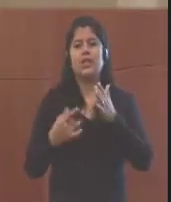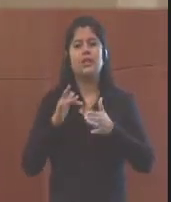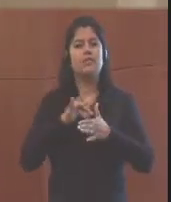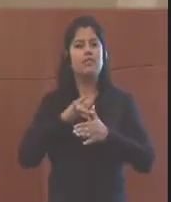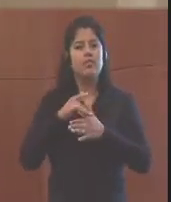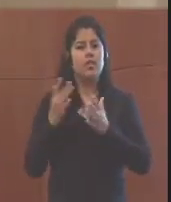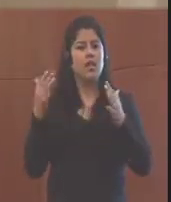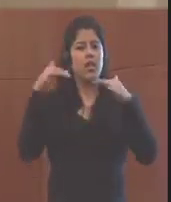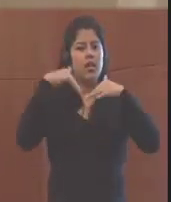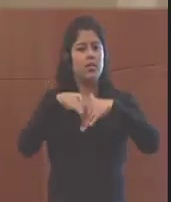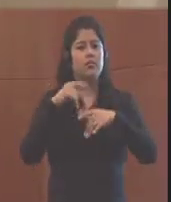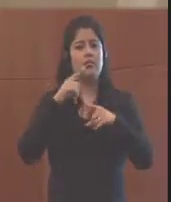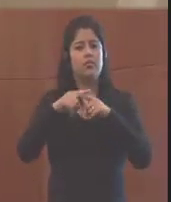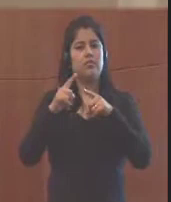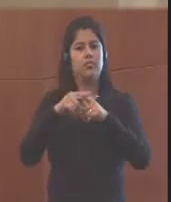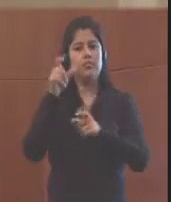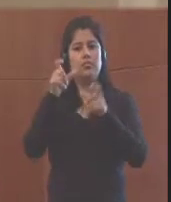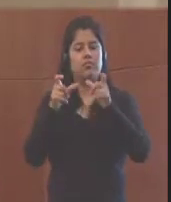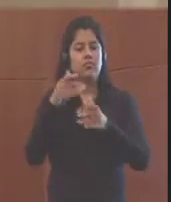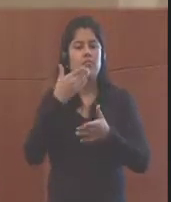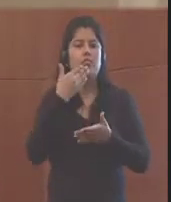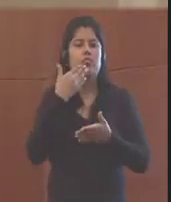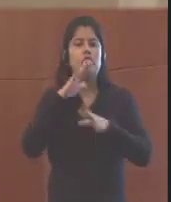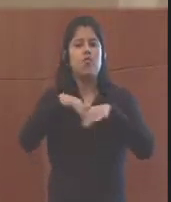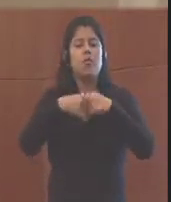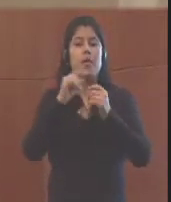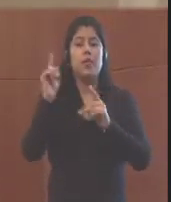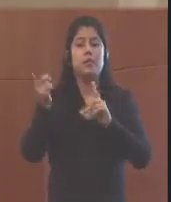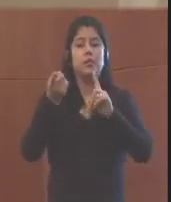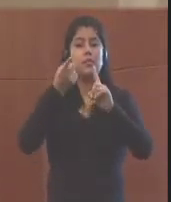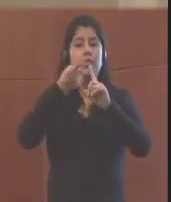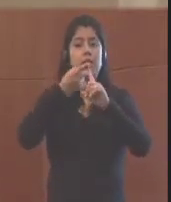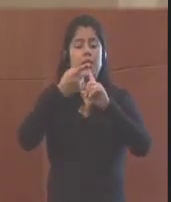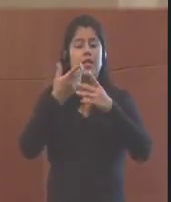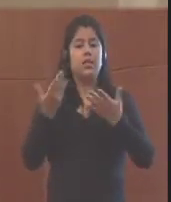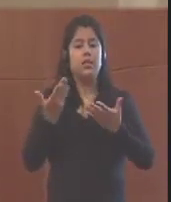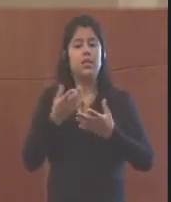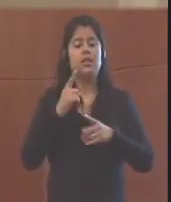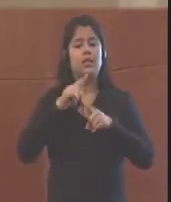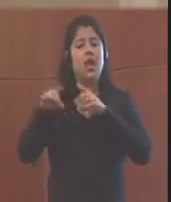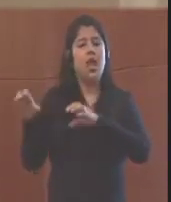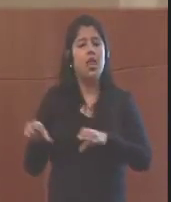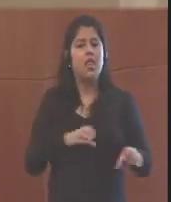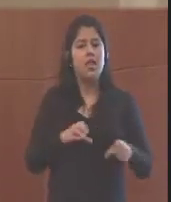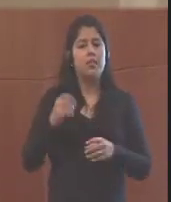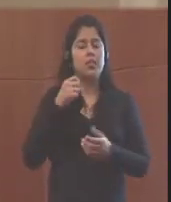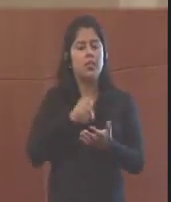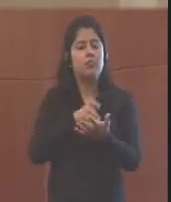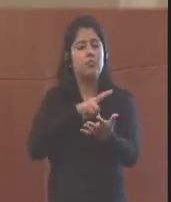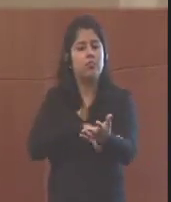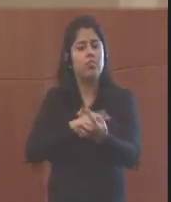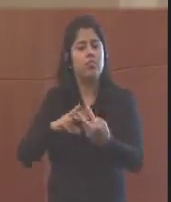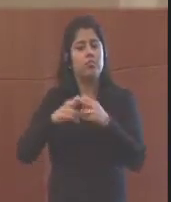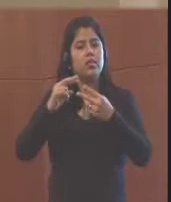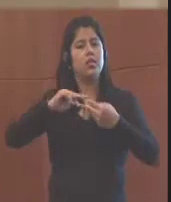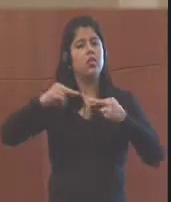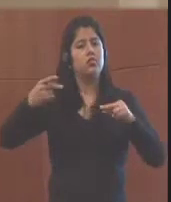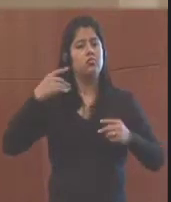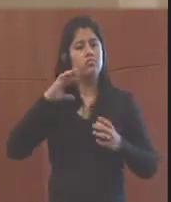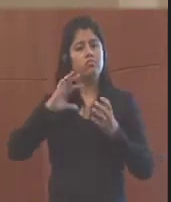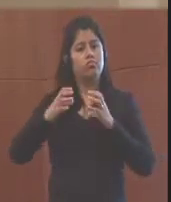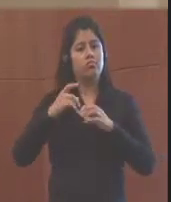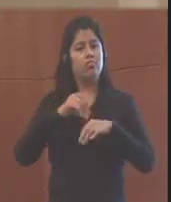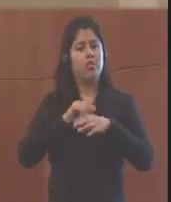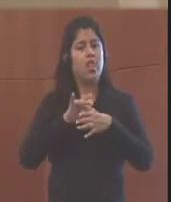.D., lo que es gestión de riesgos y